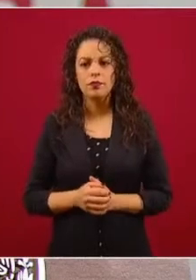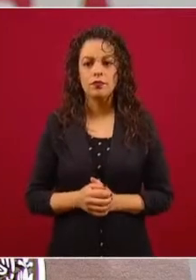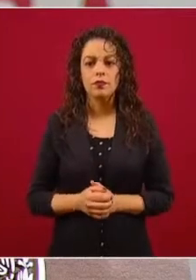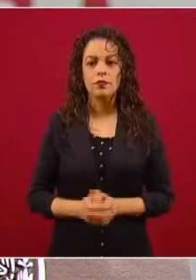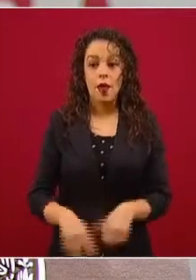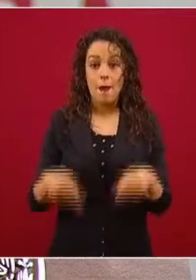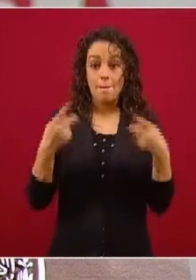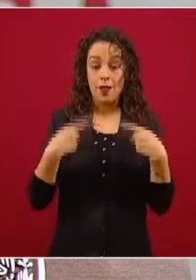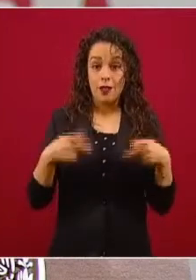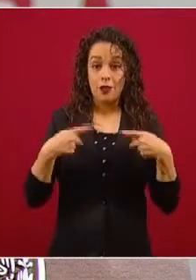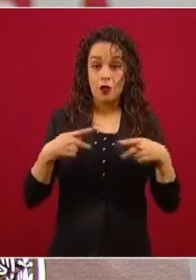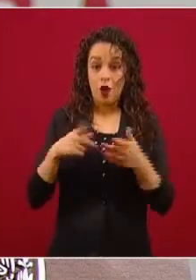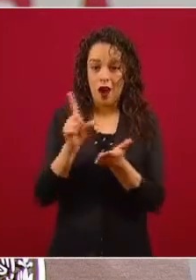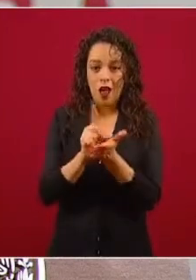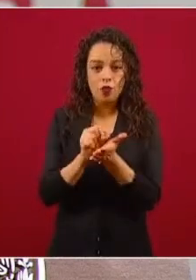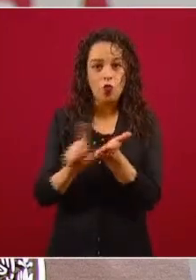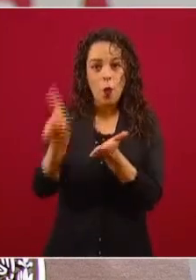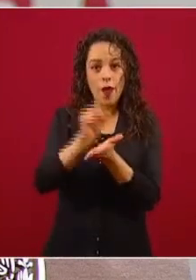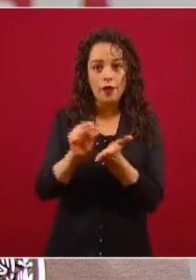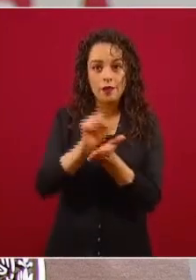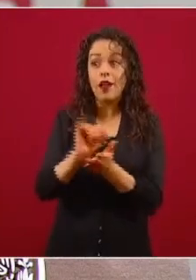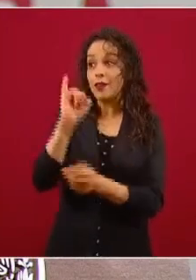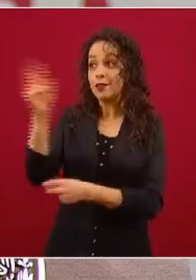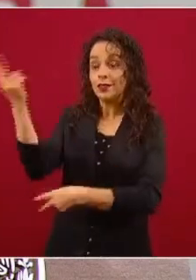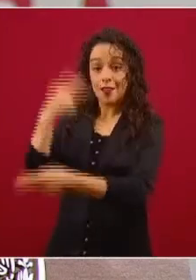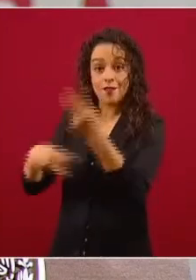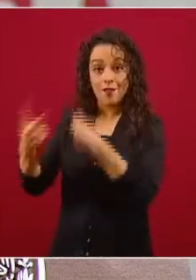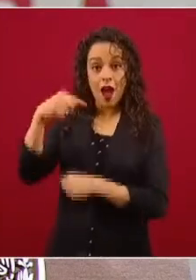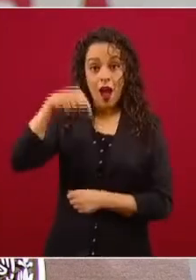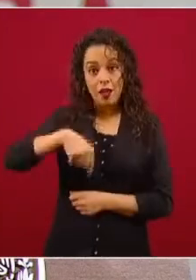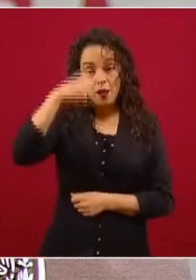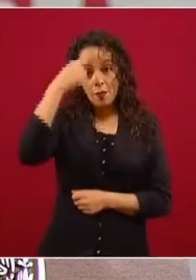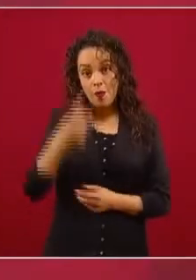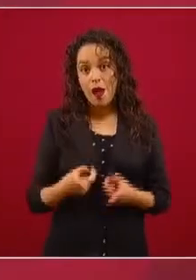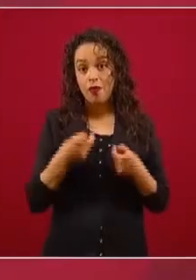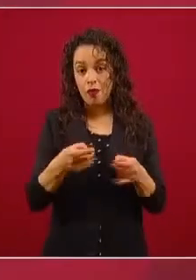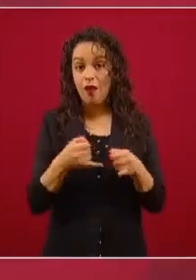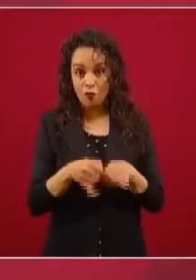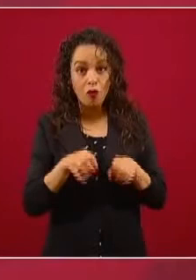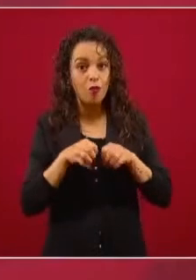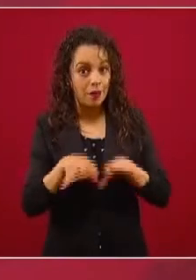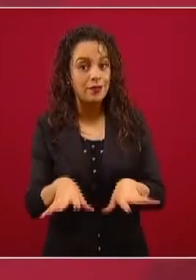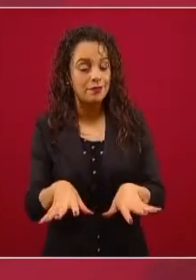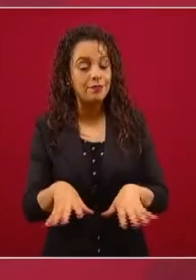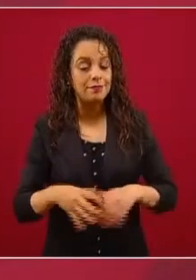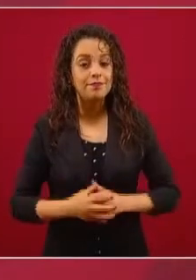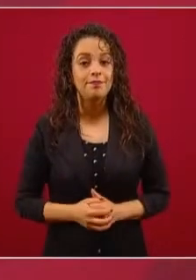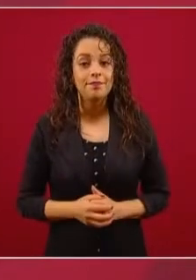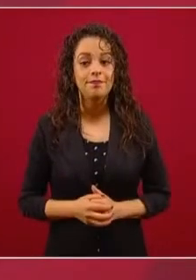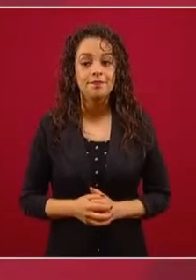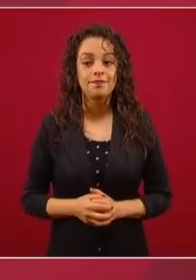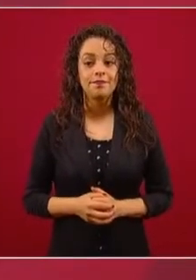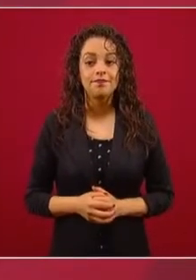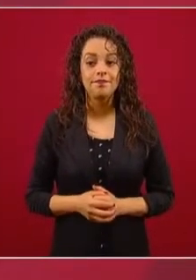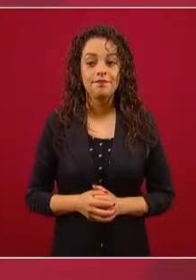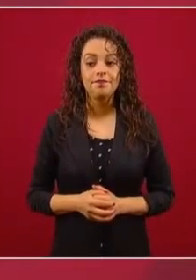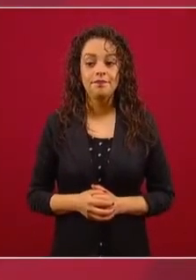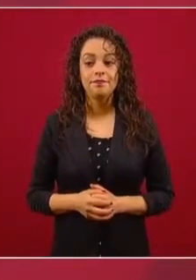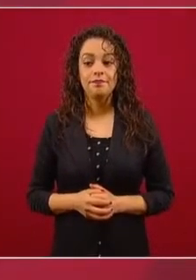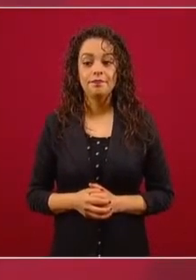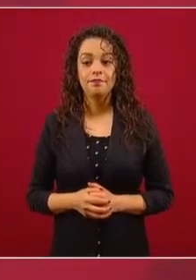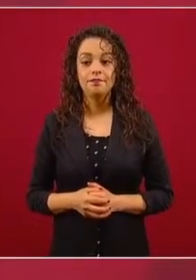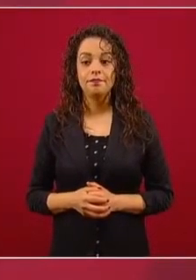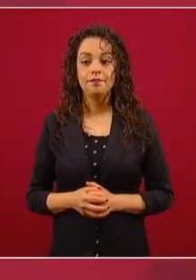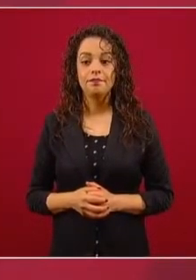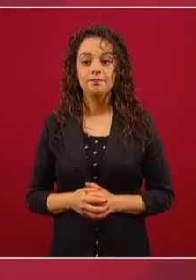a informar a partir de la